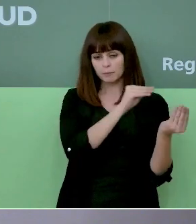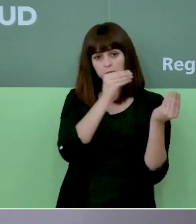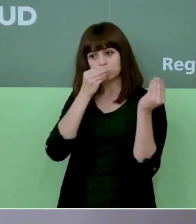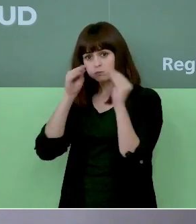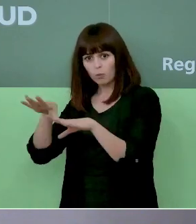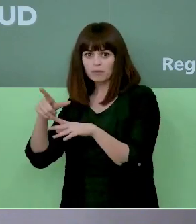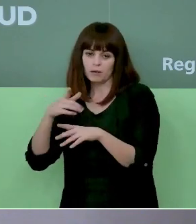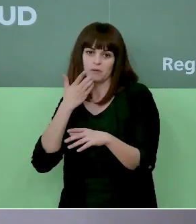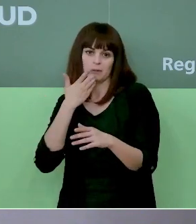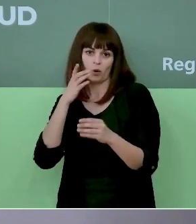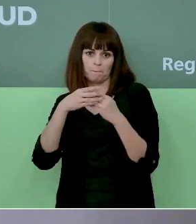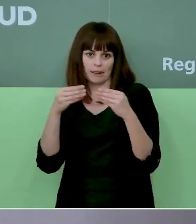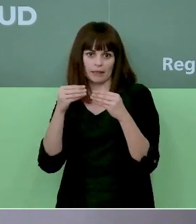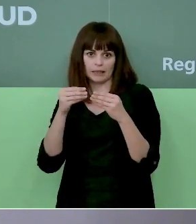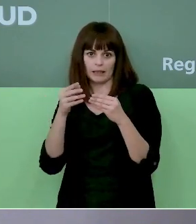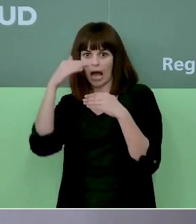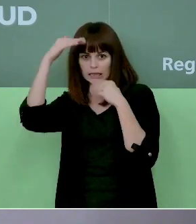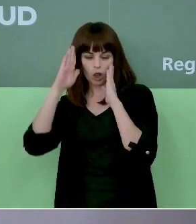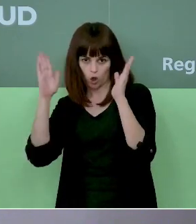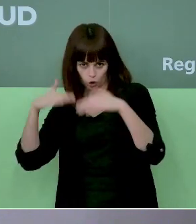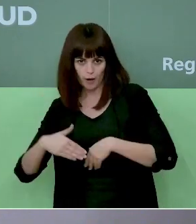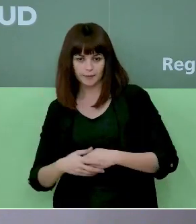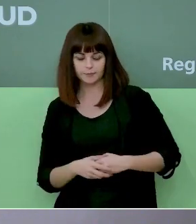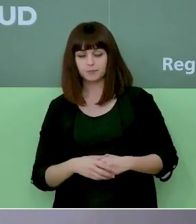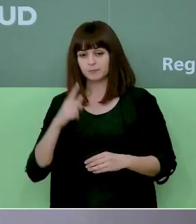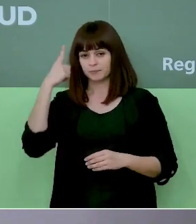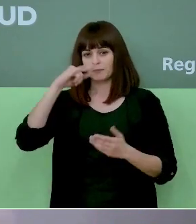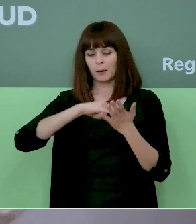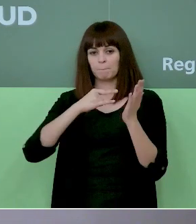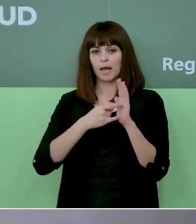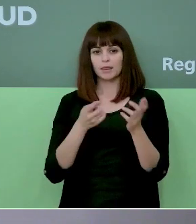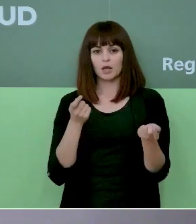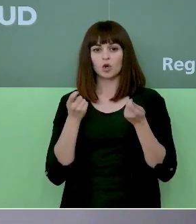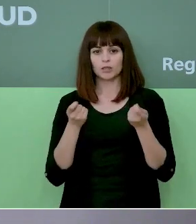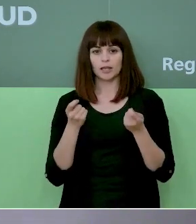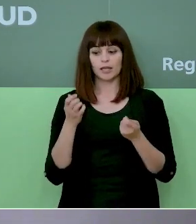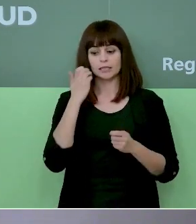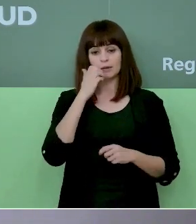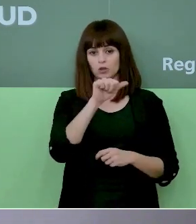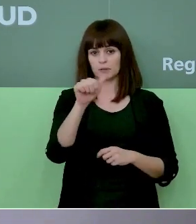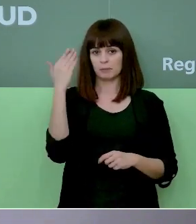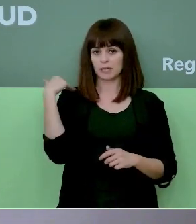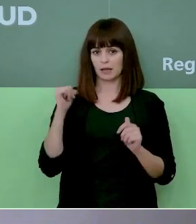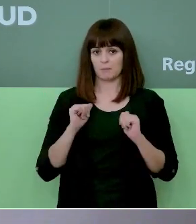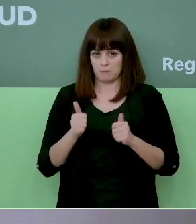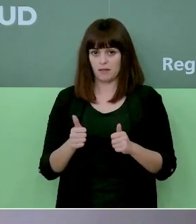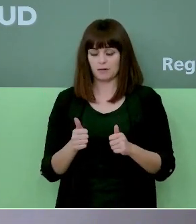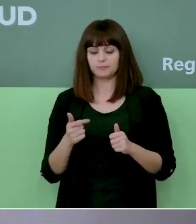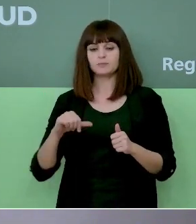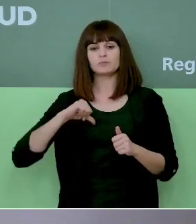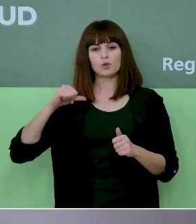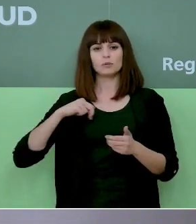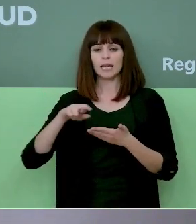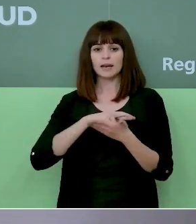no recibir atención hospitalaria Como saben por el plan de contingencia que se activó el pasado sábado los hospitales de la región